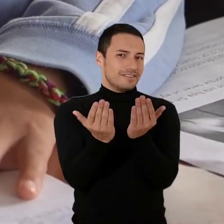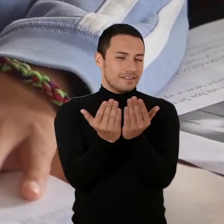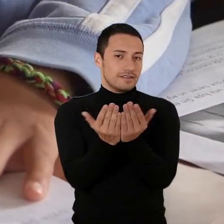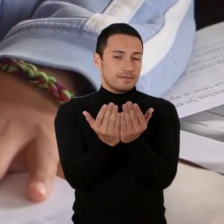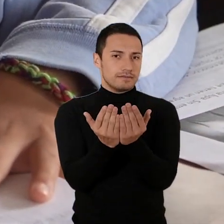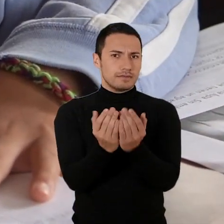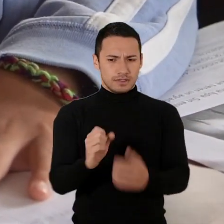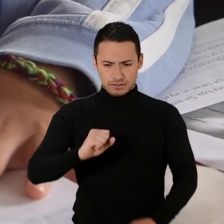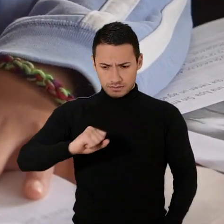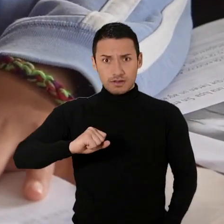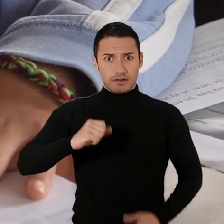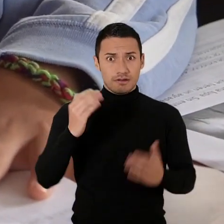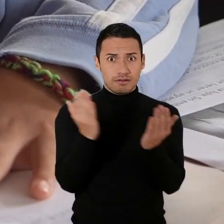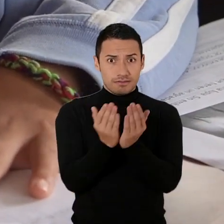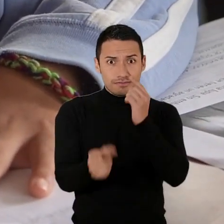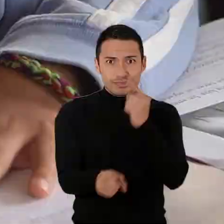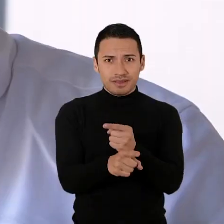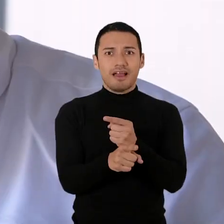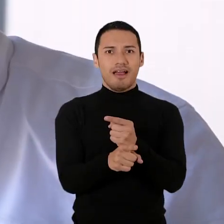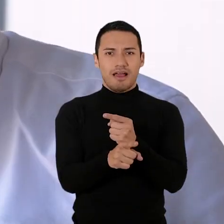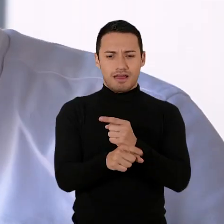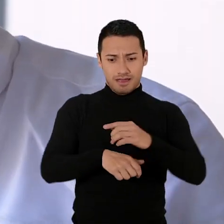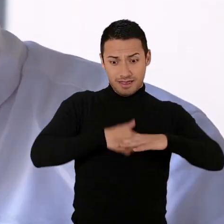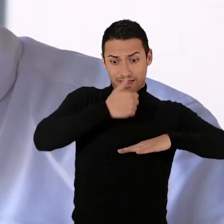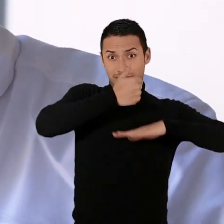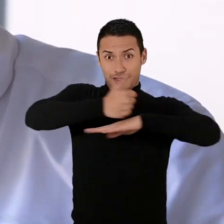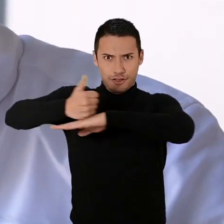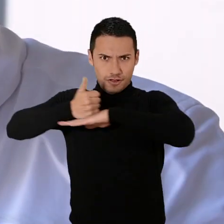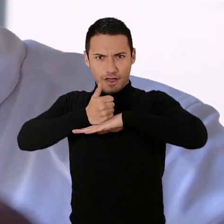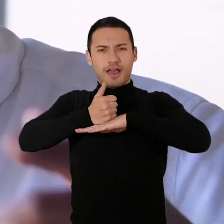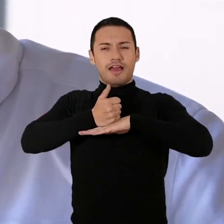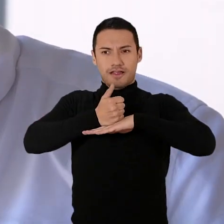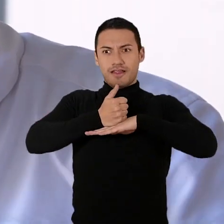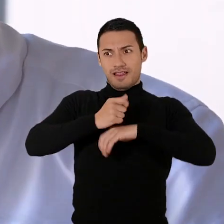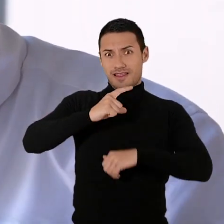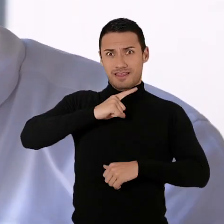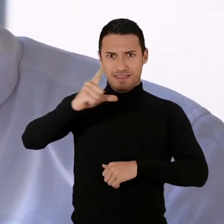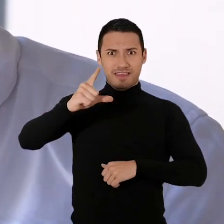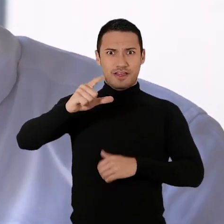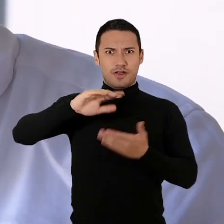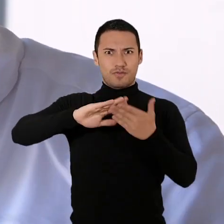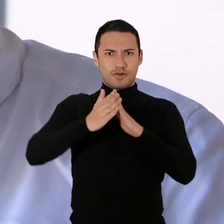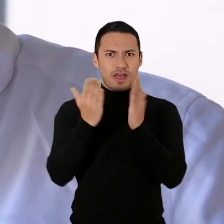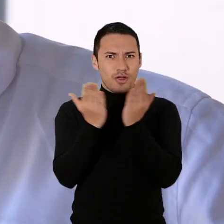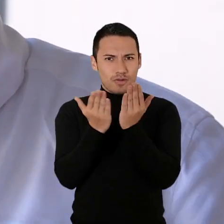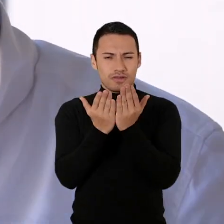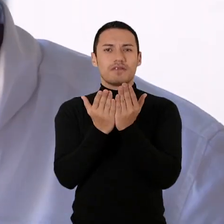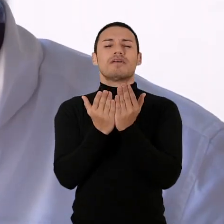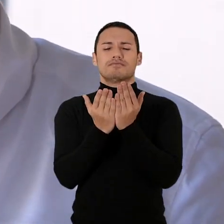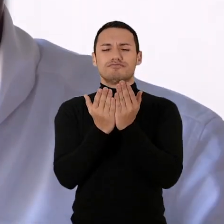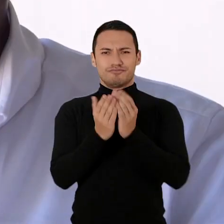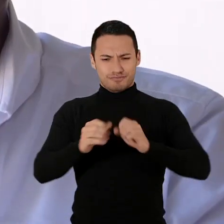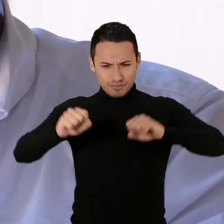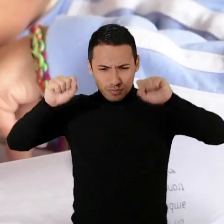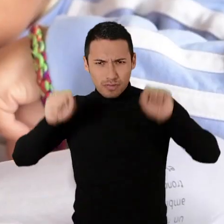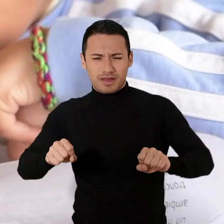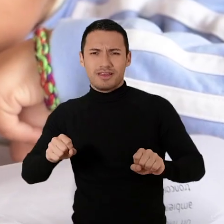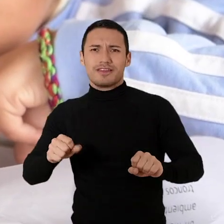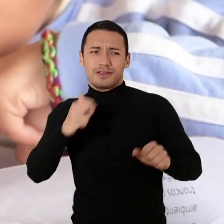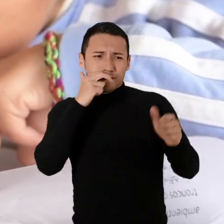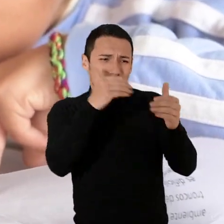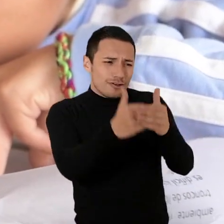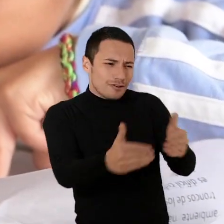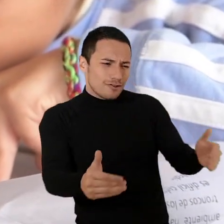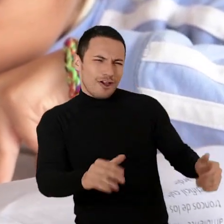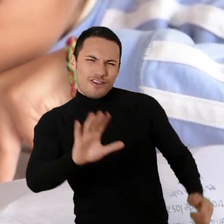Si tienen el derecho a la educación, yo creo que los rectores, que somos los líderes de las comunidades educativas debemos hacer lo posible para que todos los